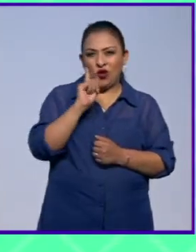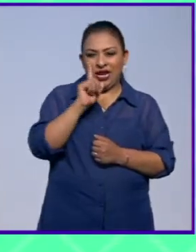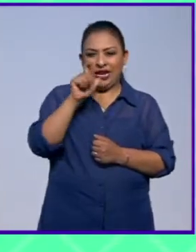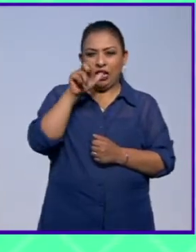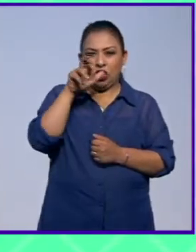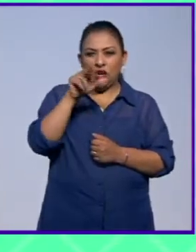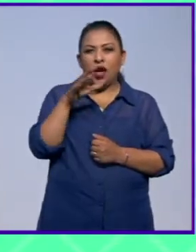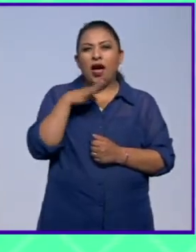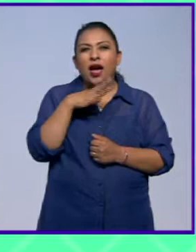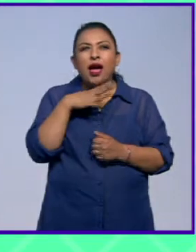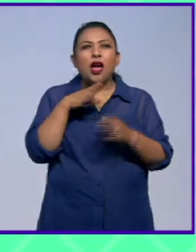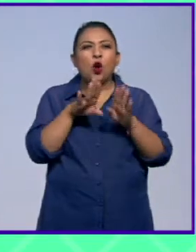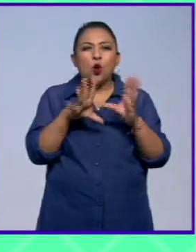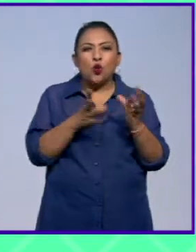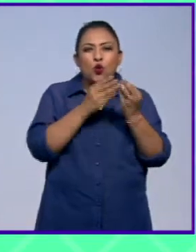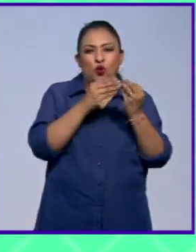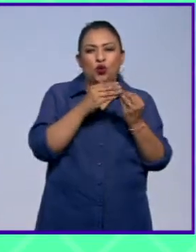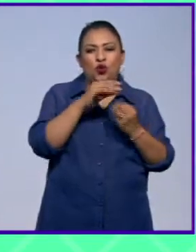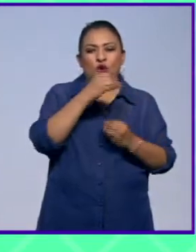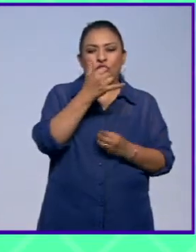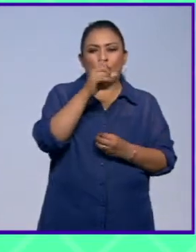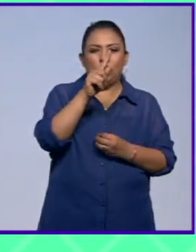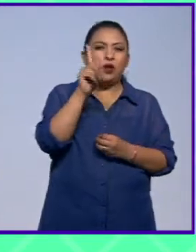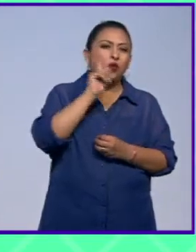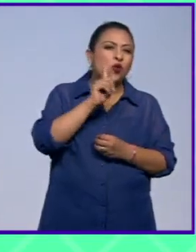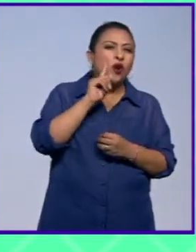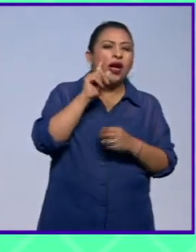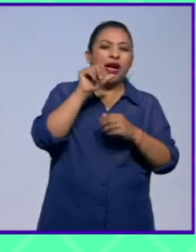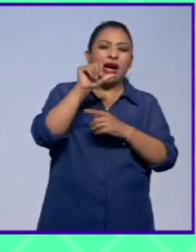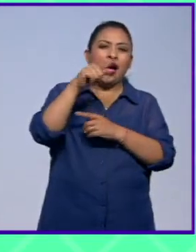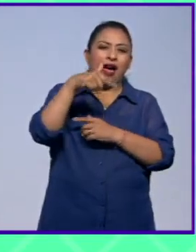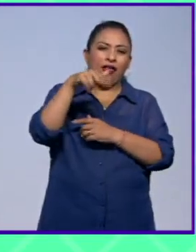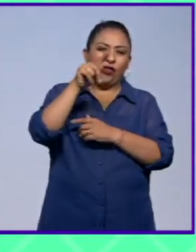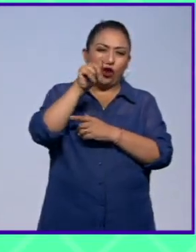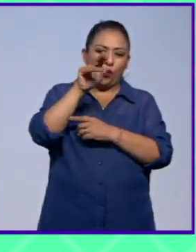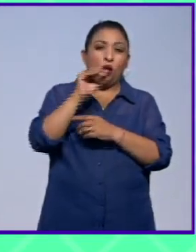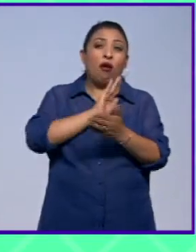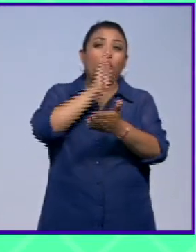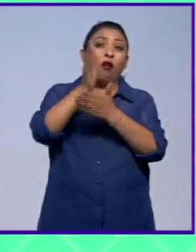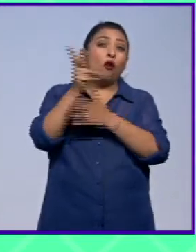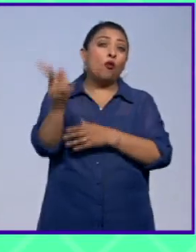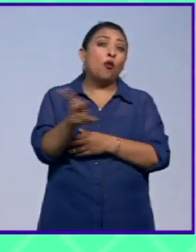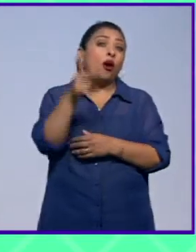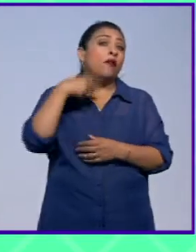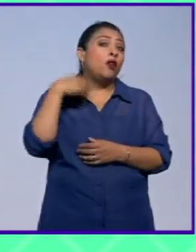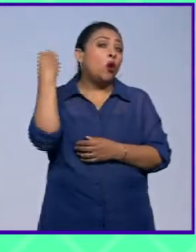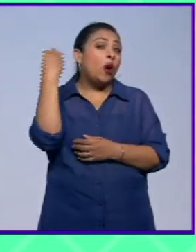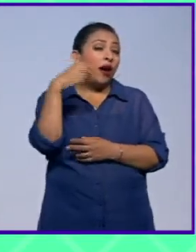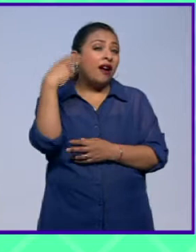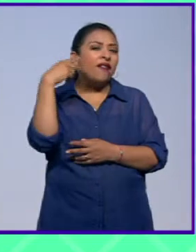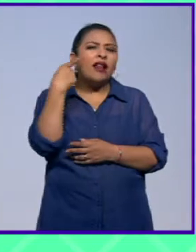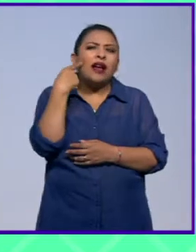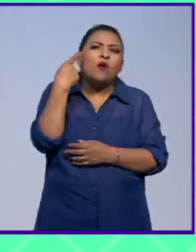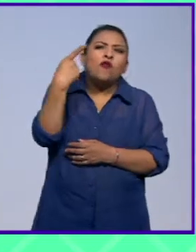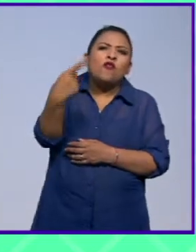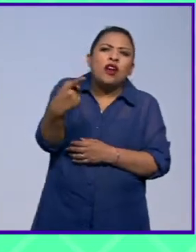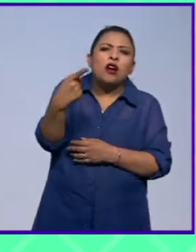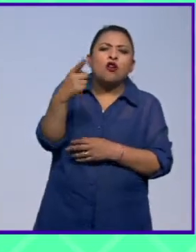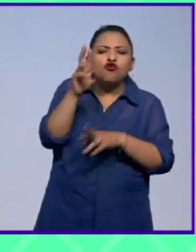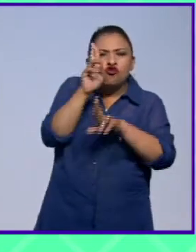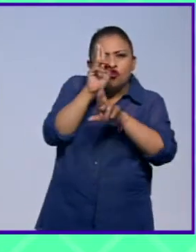Loretse Yurné, una arqueóloga y antropóloga. Se iban a los pueblos de Oaxaca y Veracruz para ver qué rituales